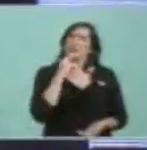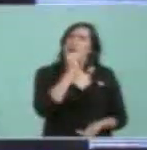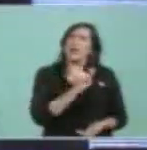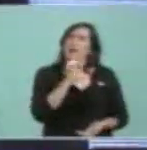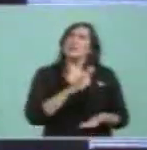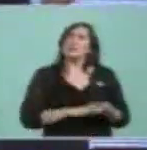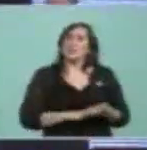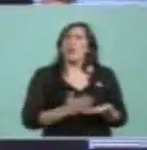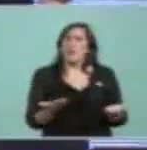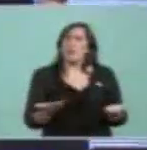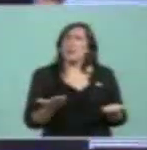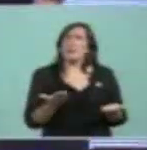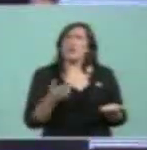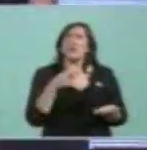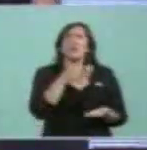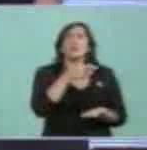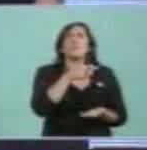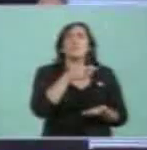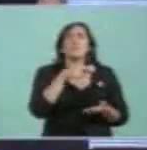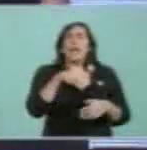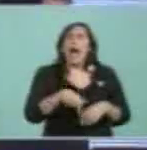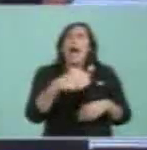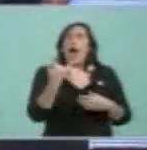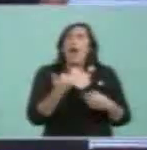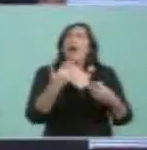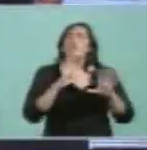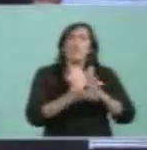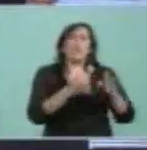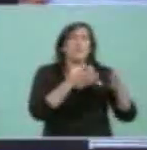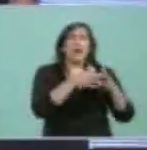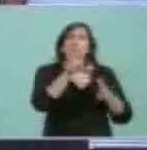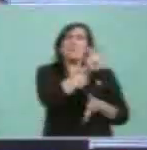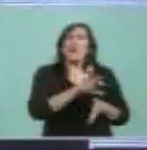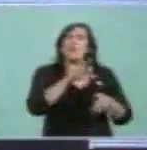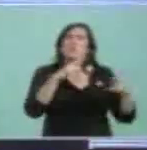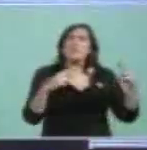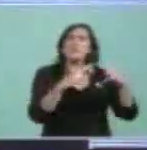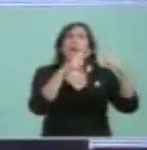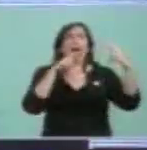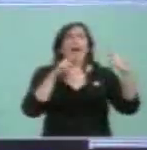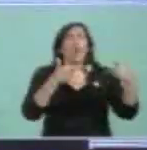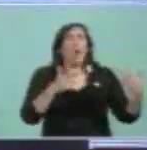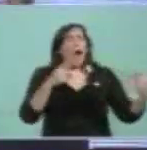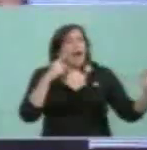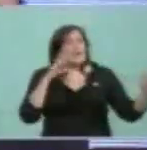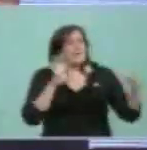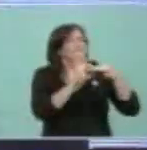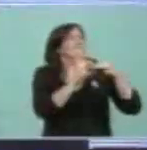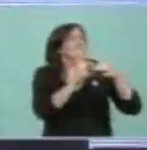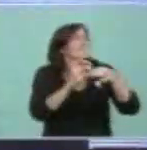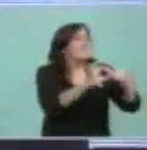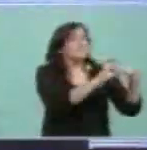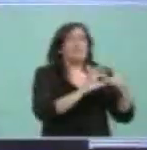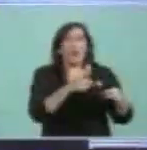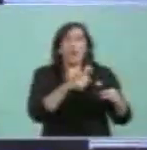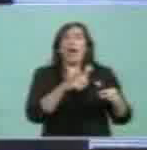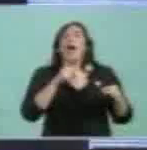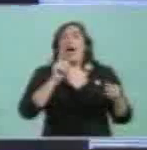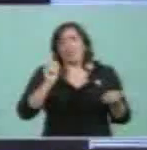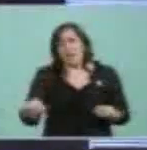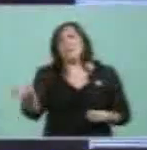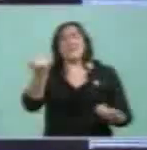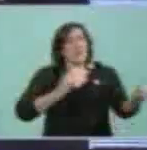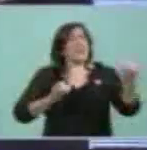que Villa de la Angostura, me dicen ahí, hay una neuquina, la maravillosa Villa de la Angostura, San Martín de los Andes también,